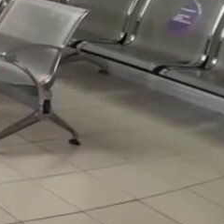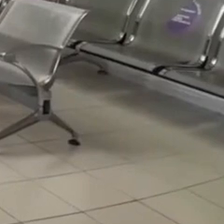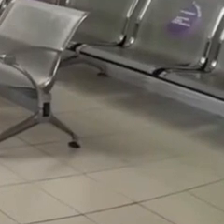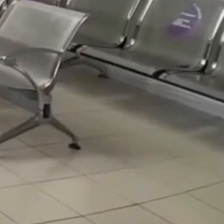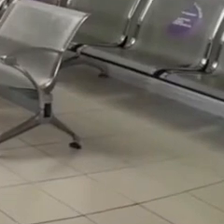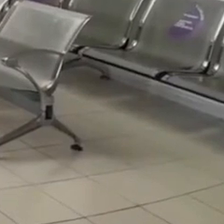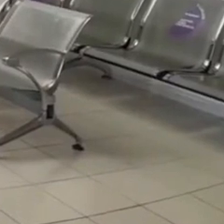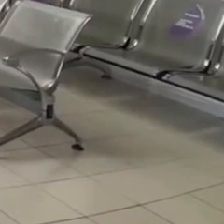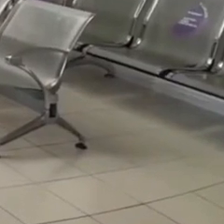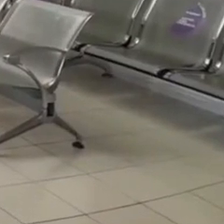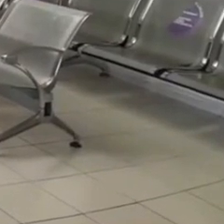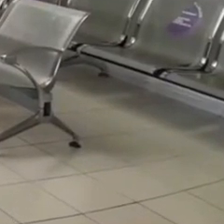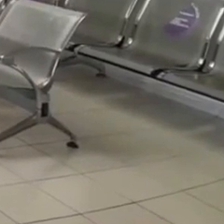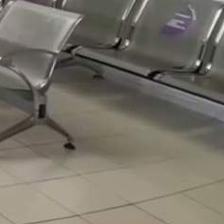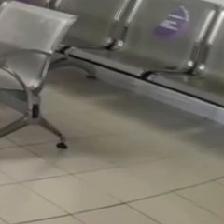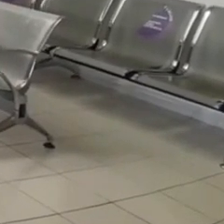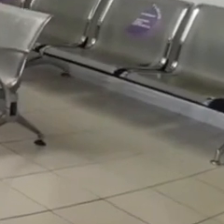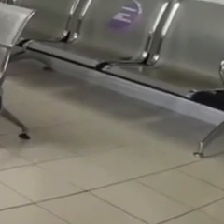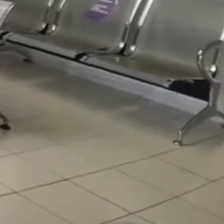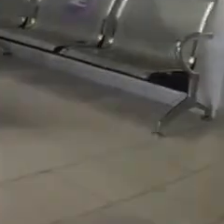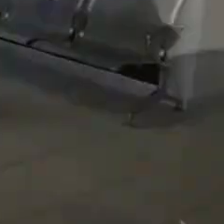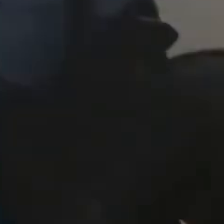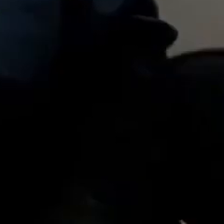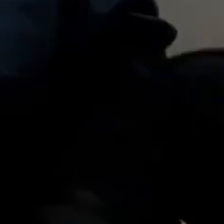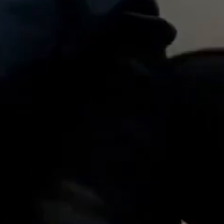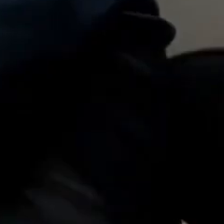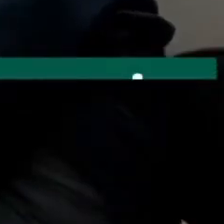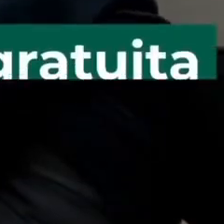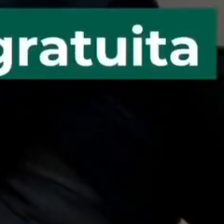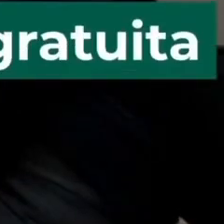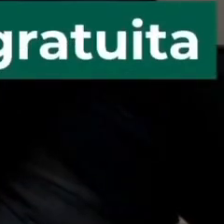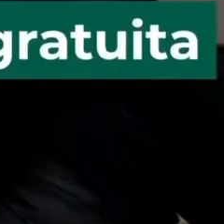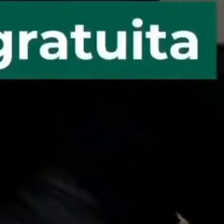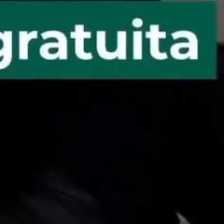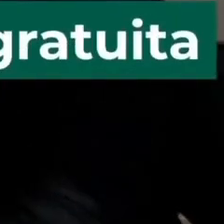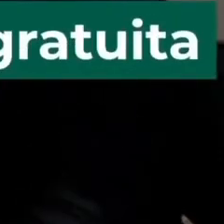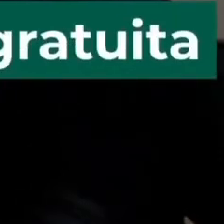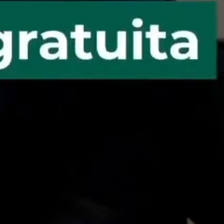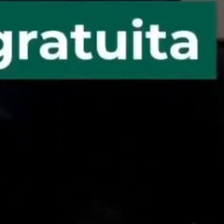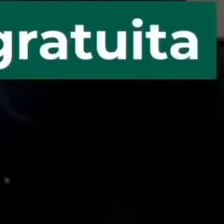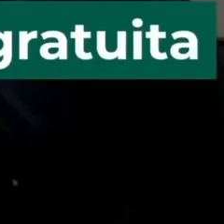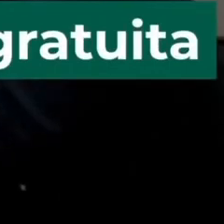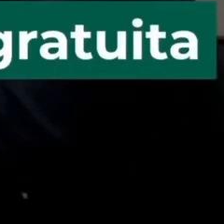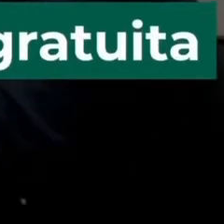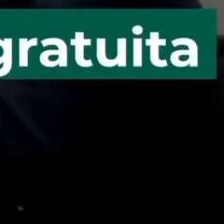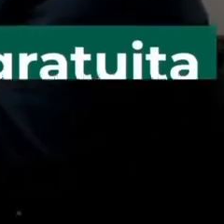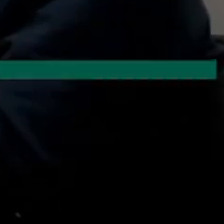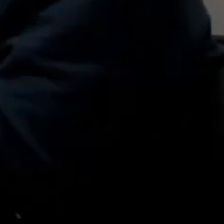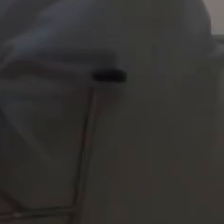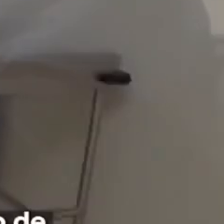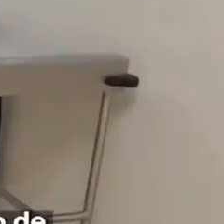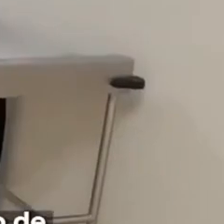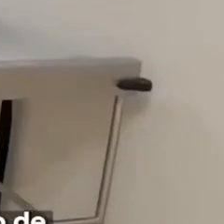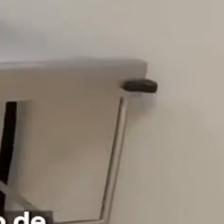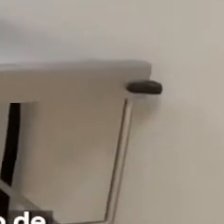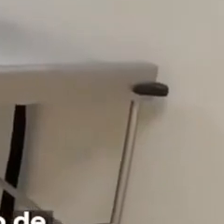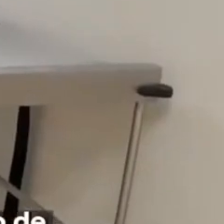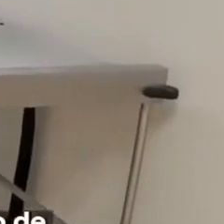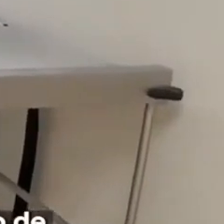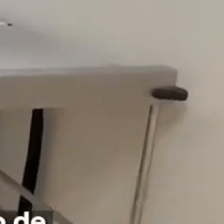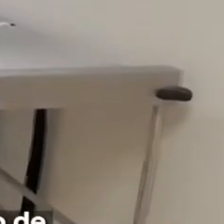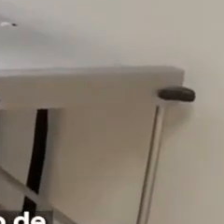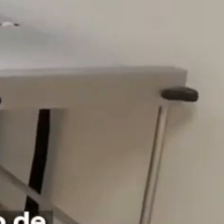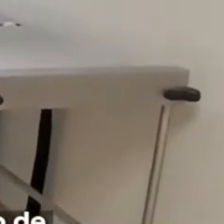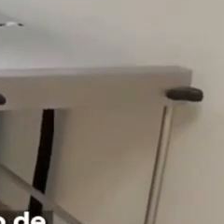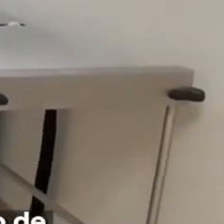garantizará que nadie se quede fuera y que todas y todos reciban atención médica de calidad y gratuita. Previamente en la